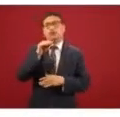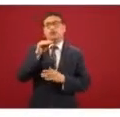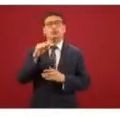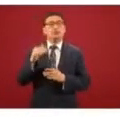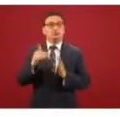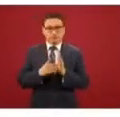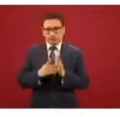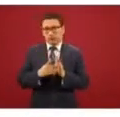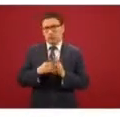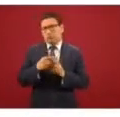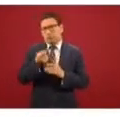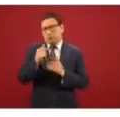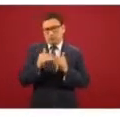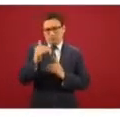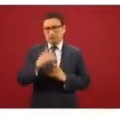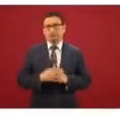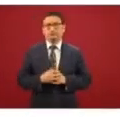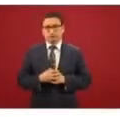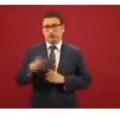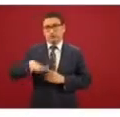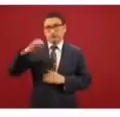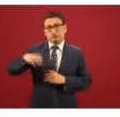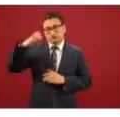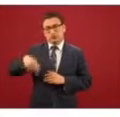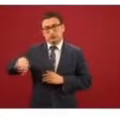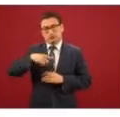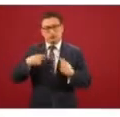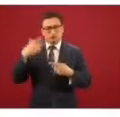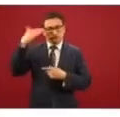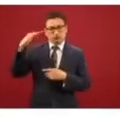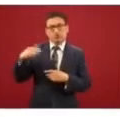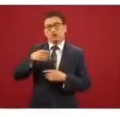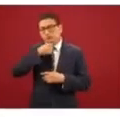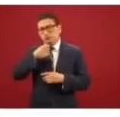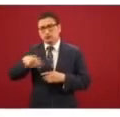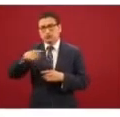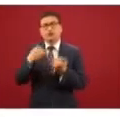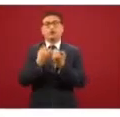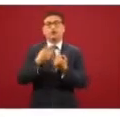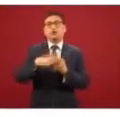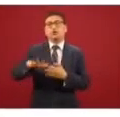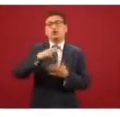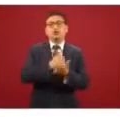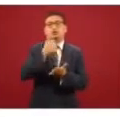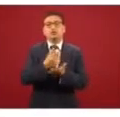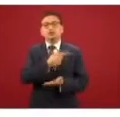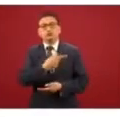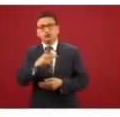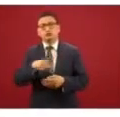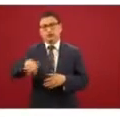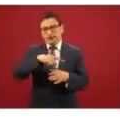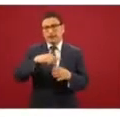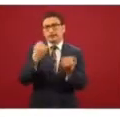poco más de 90 mil adultos de estas zonas, adultos de zonas urbanas en pobreza, poco